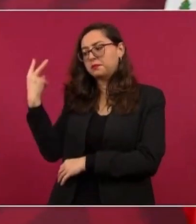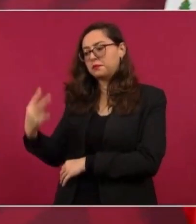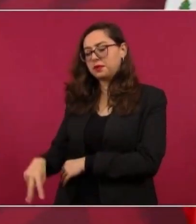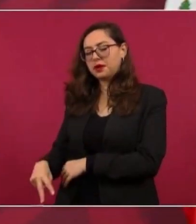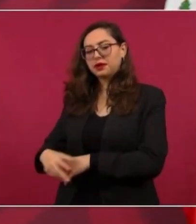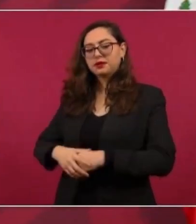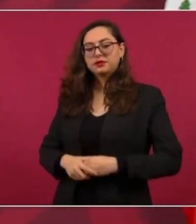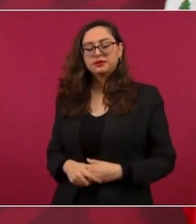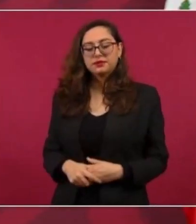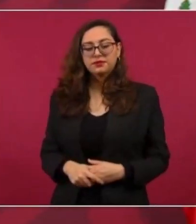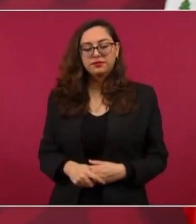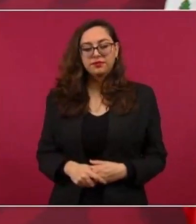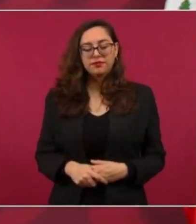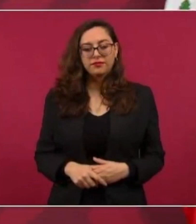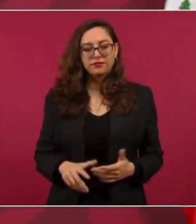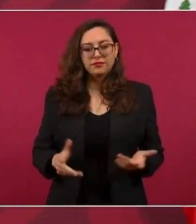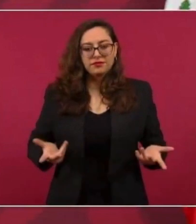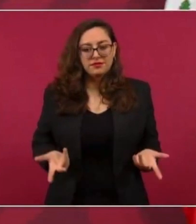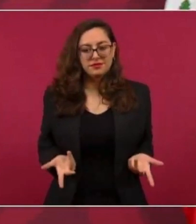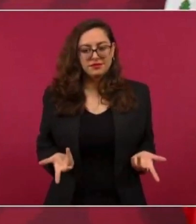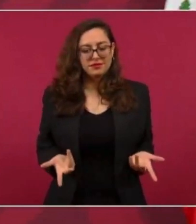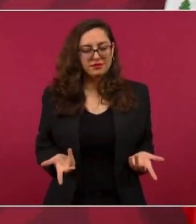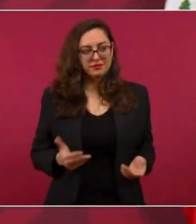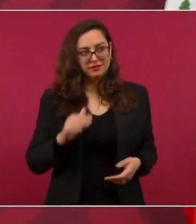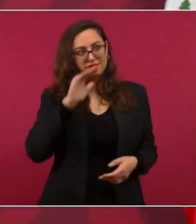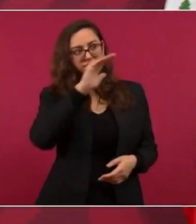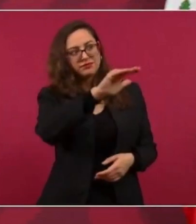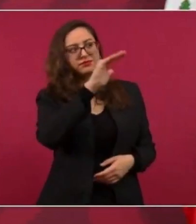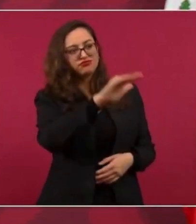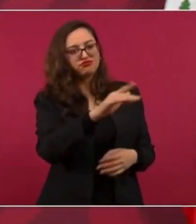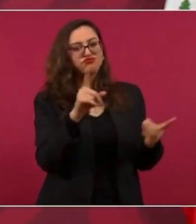saber dónde está